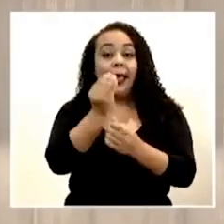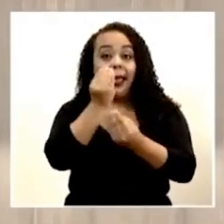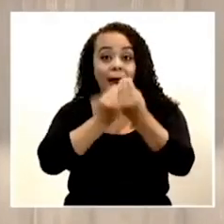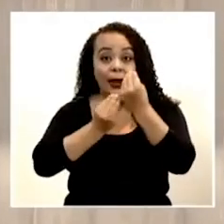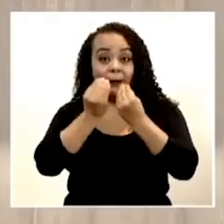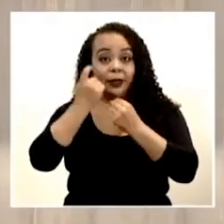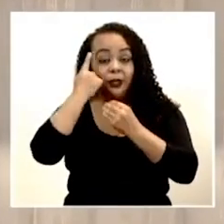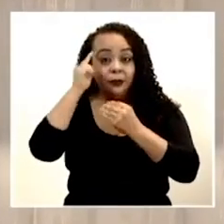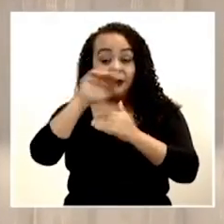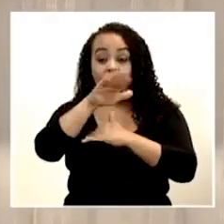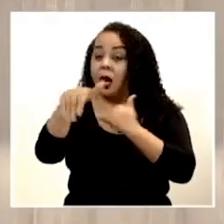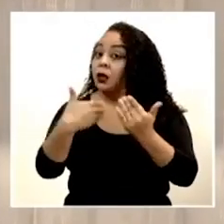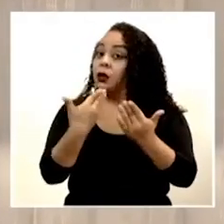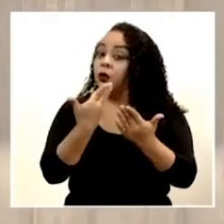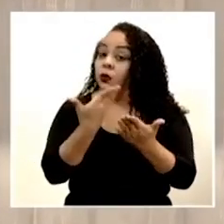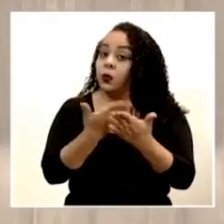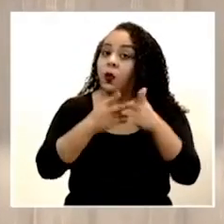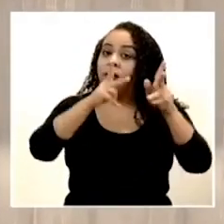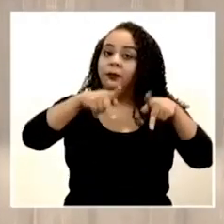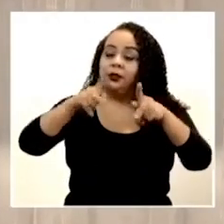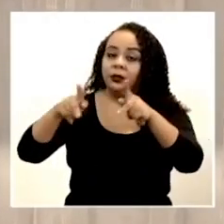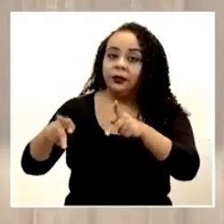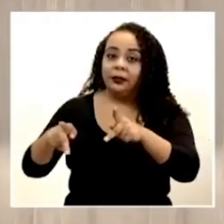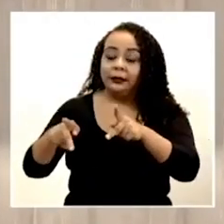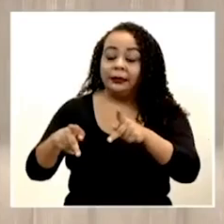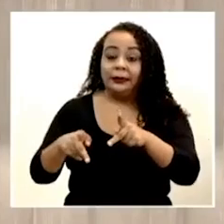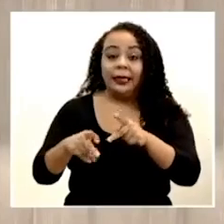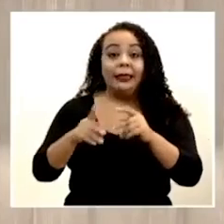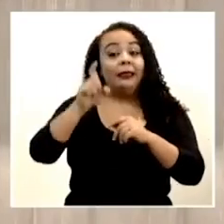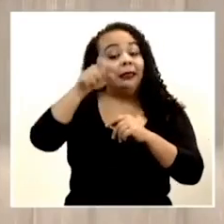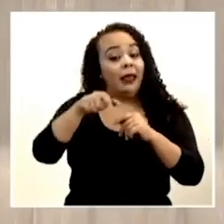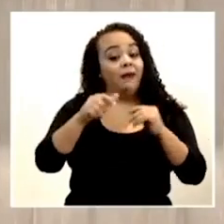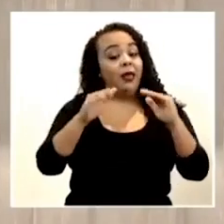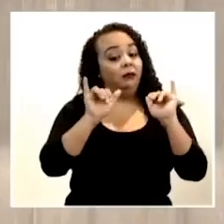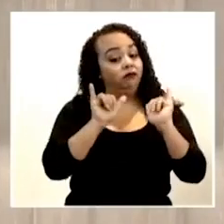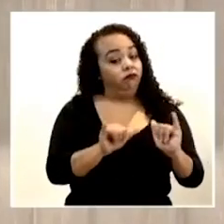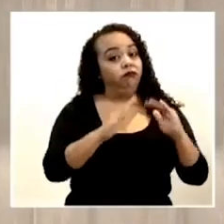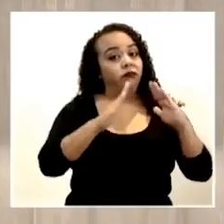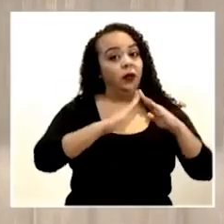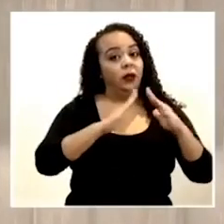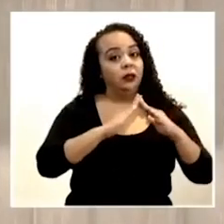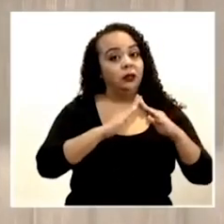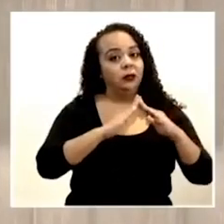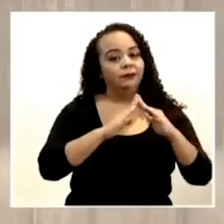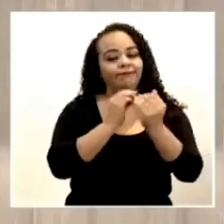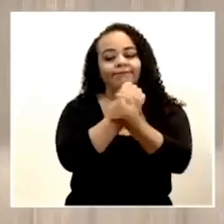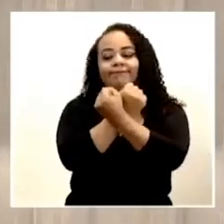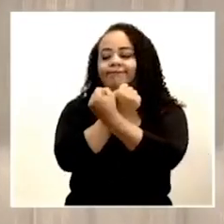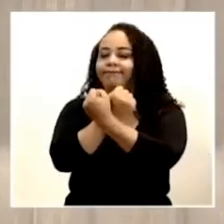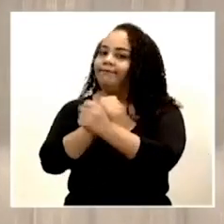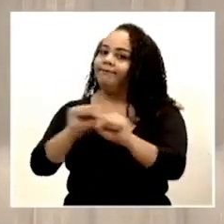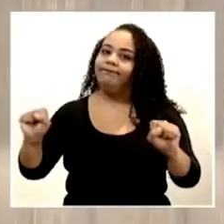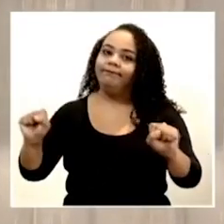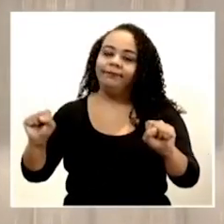para todas las personas que por tener que quedarse en casa les ha sido imposible